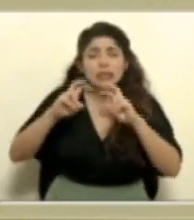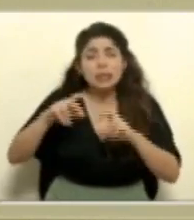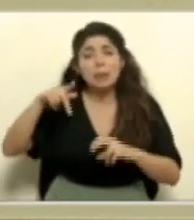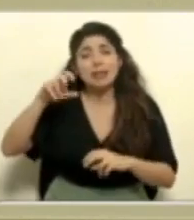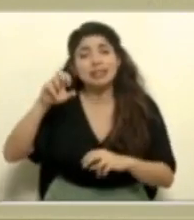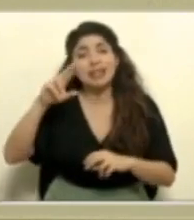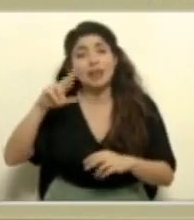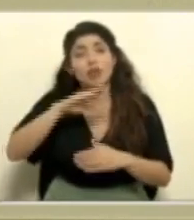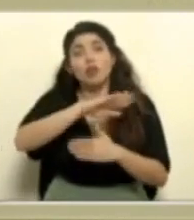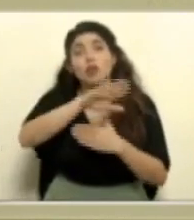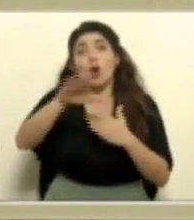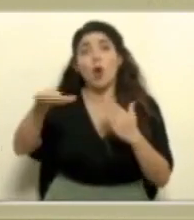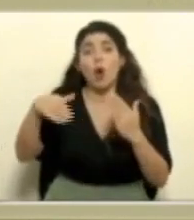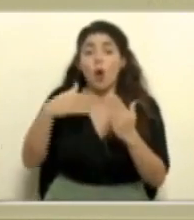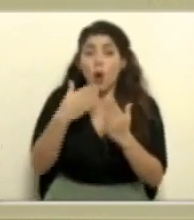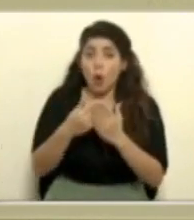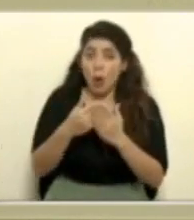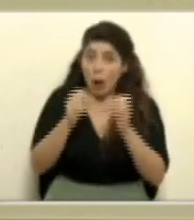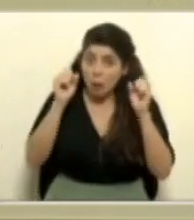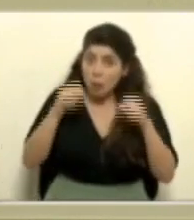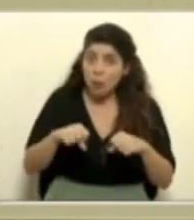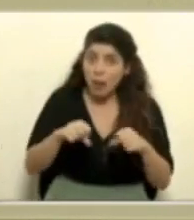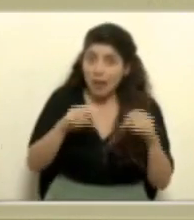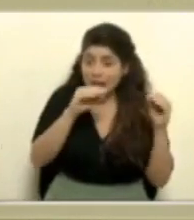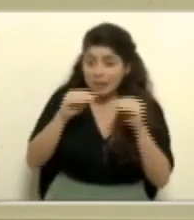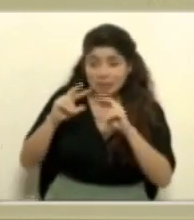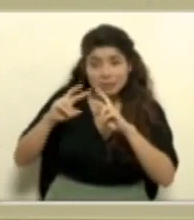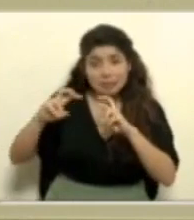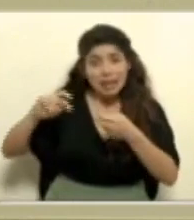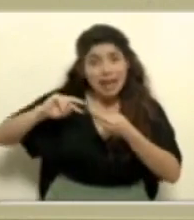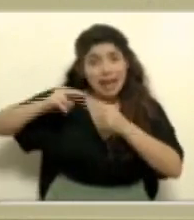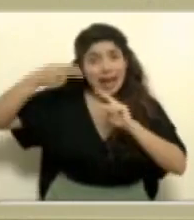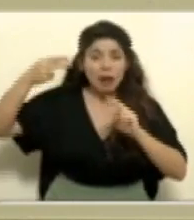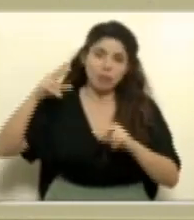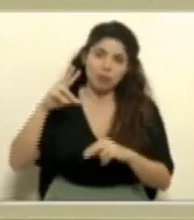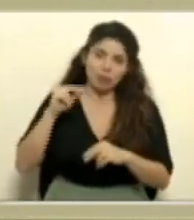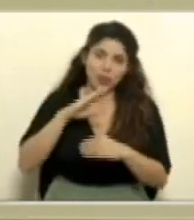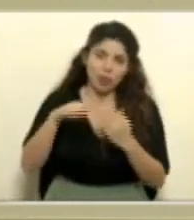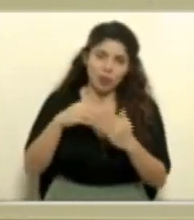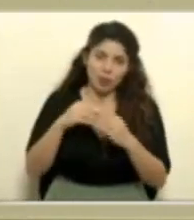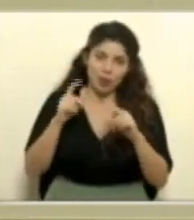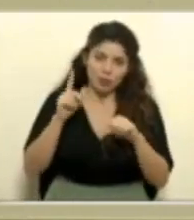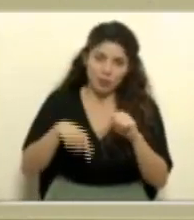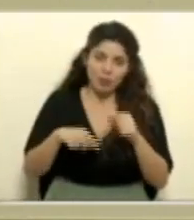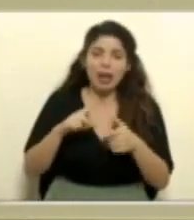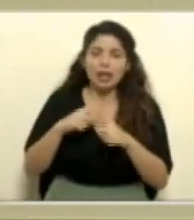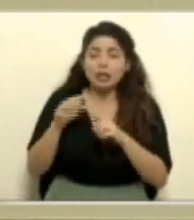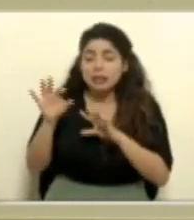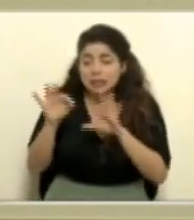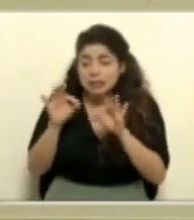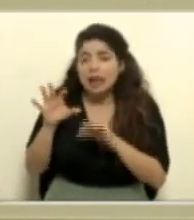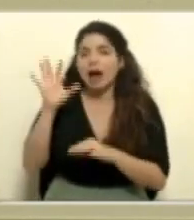PCR. Sabemos que no todas pueden ir a secuenciación genómica. Entonces, por eso es lo que yo indicaba que